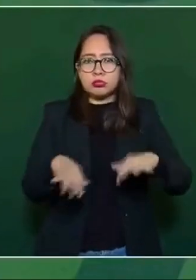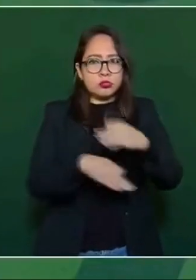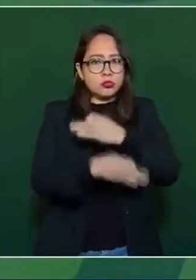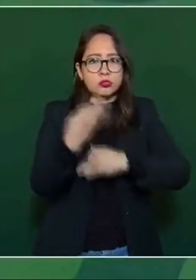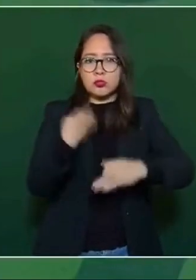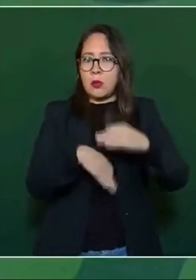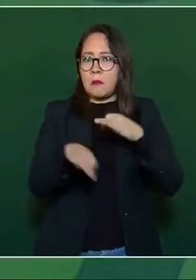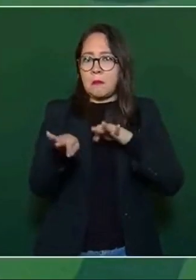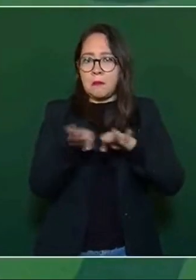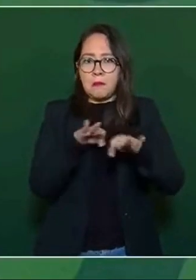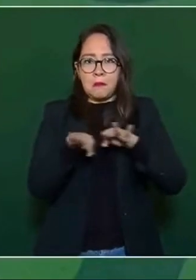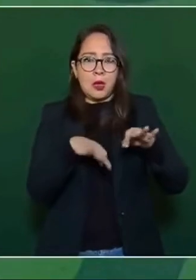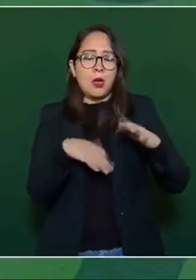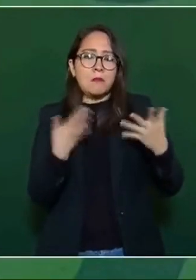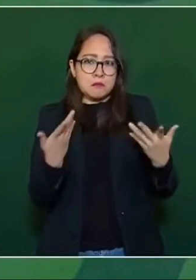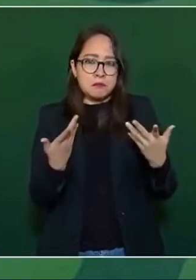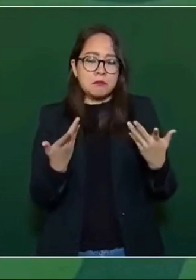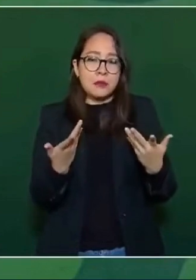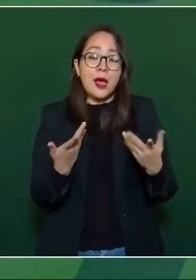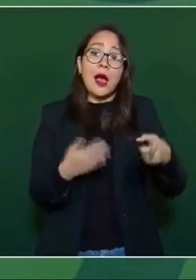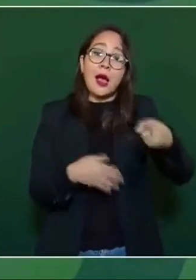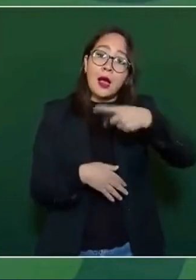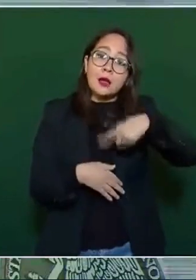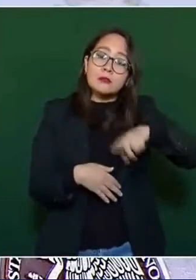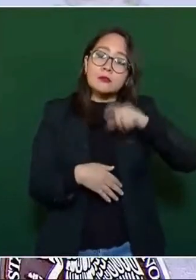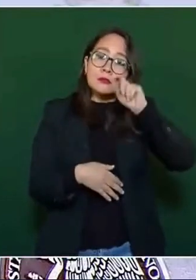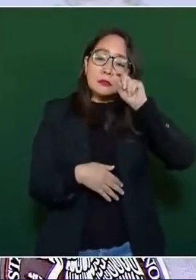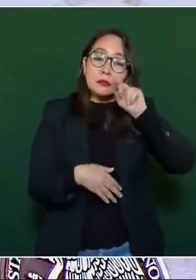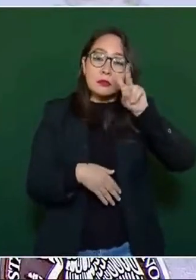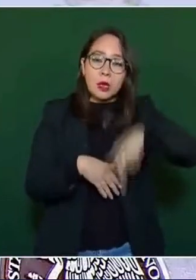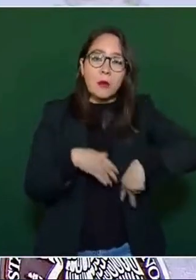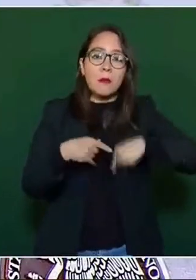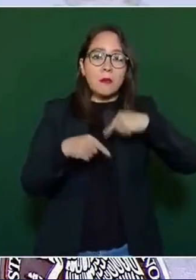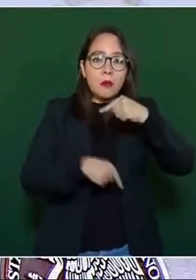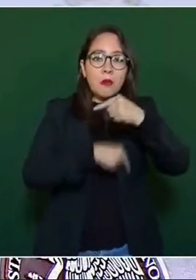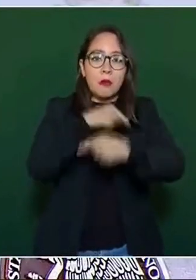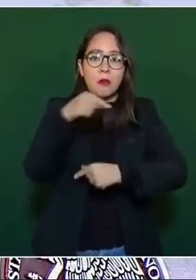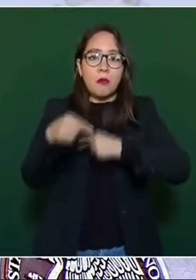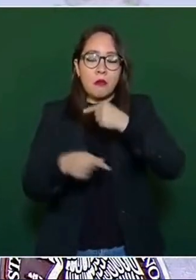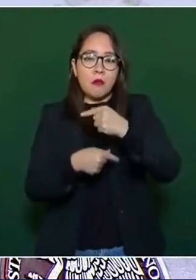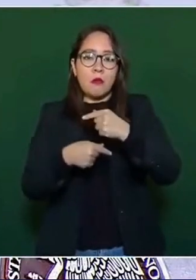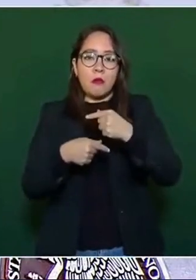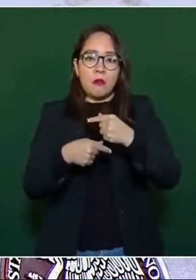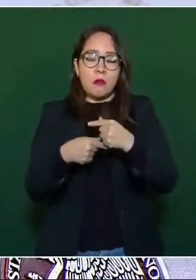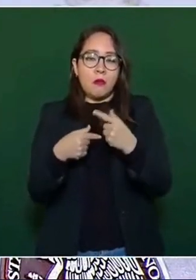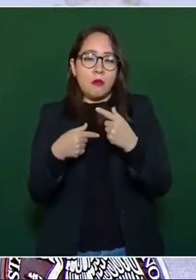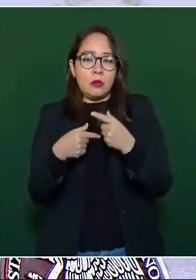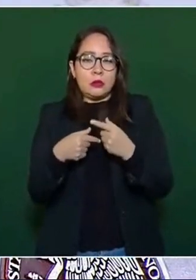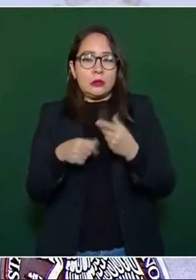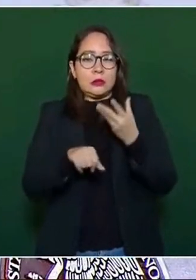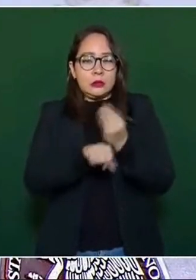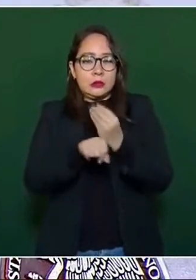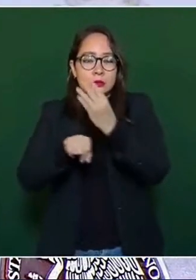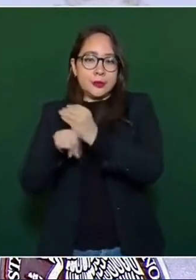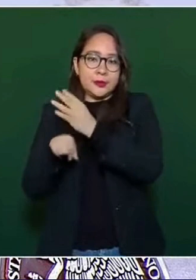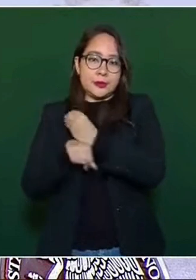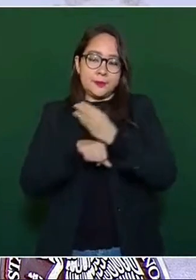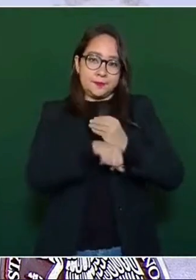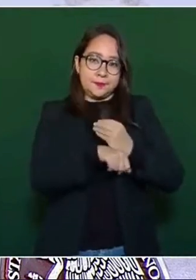trabajadores, porque con ellos estamos levantando al país. Entonces,